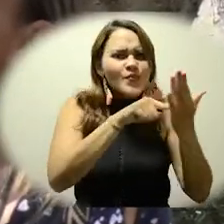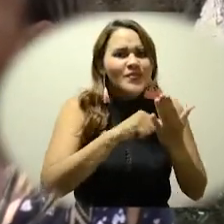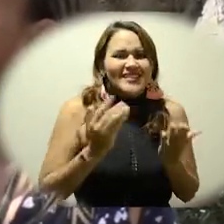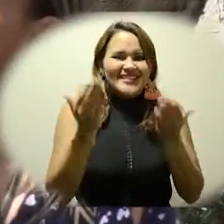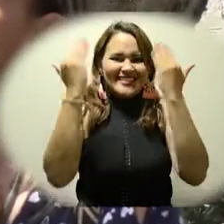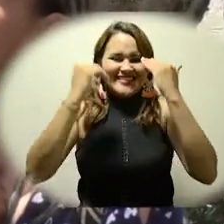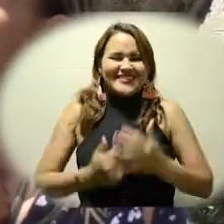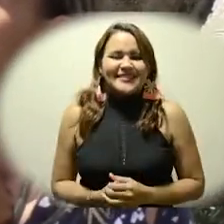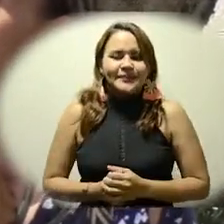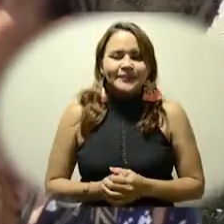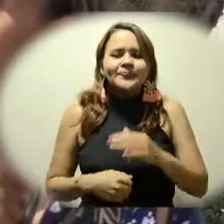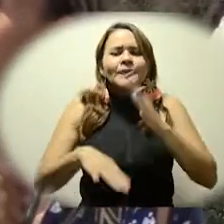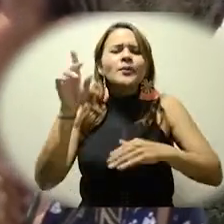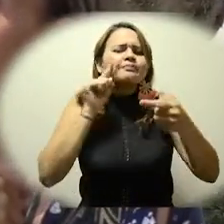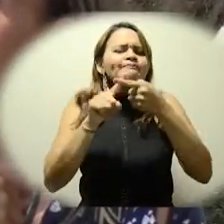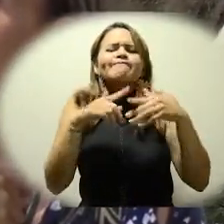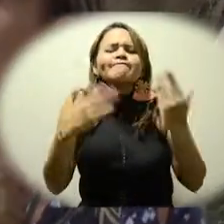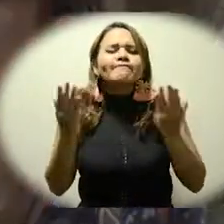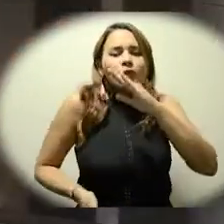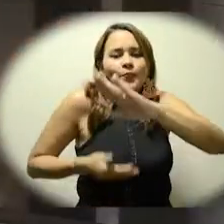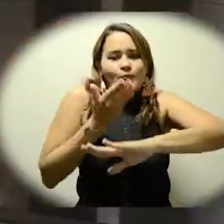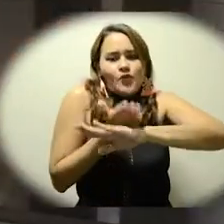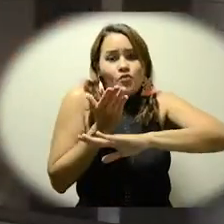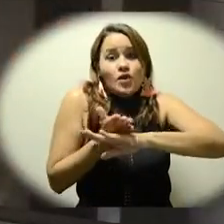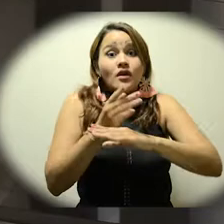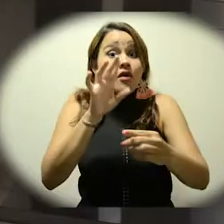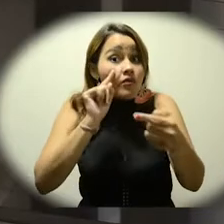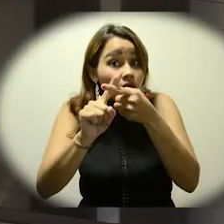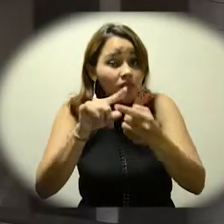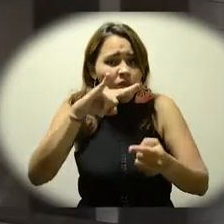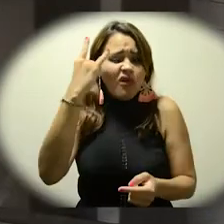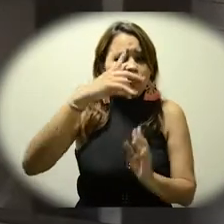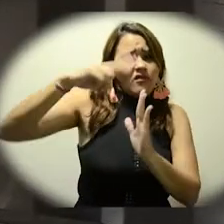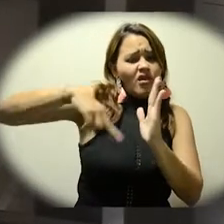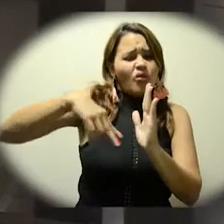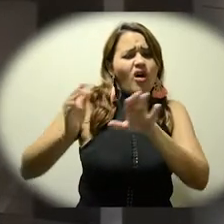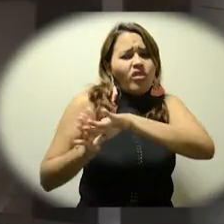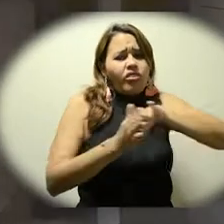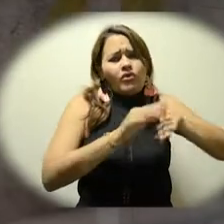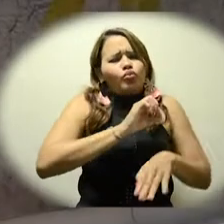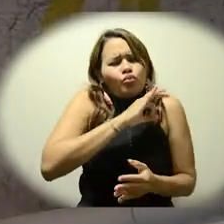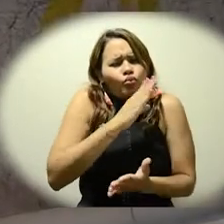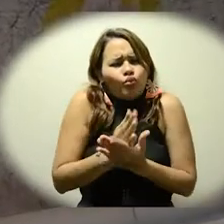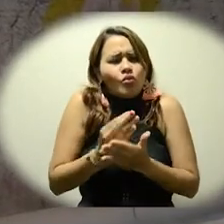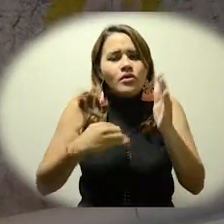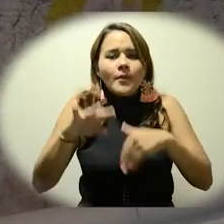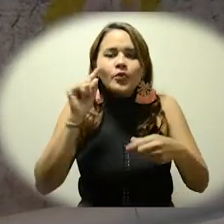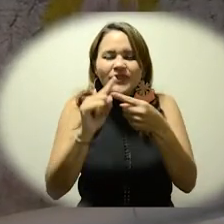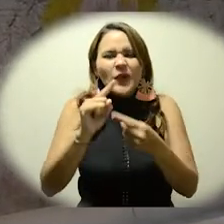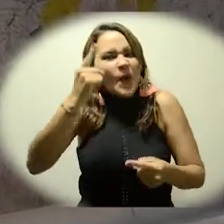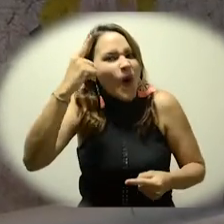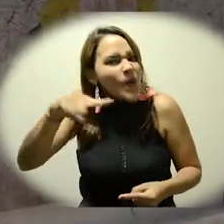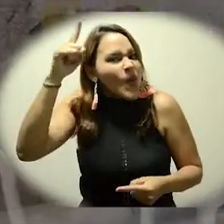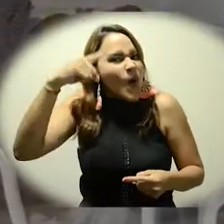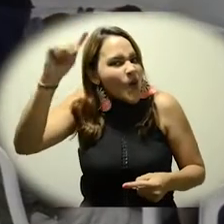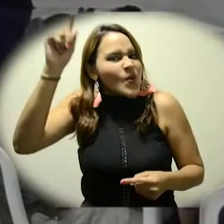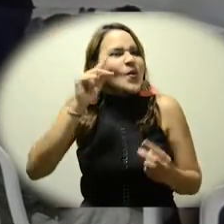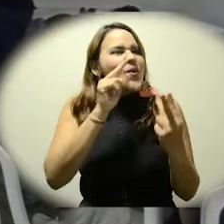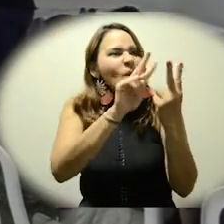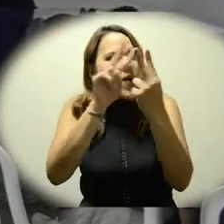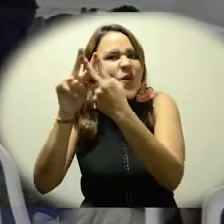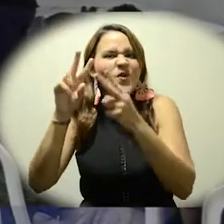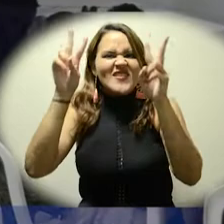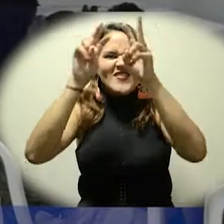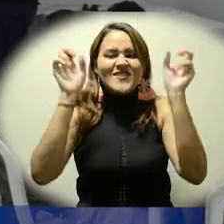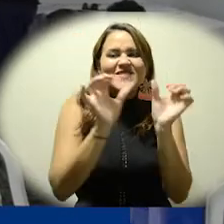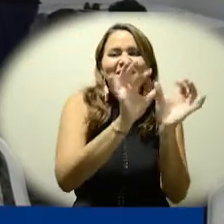construir las nuevas narrativas de Macondo. Lo que estamos haciendo aquí es proponer, sin dejar de un lado la lectura, otras posibilidades para acercar a la gente